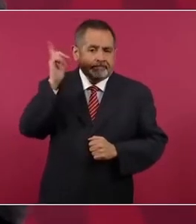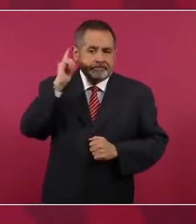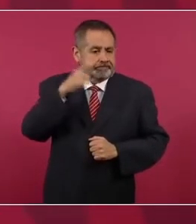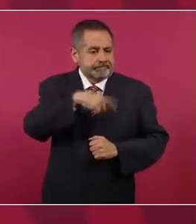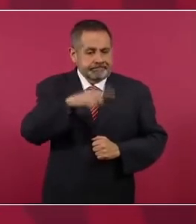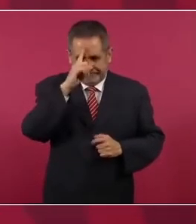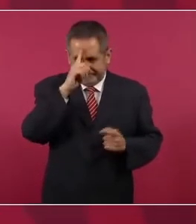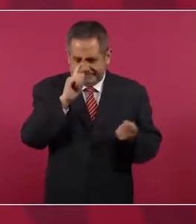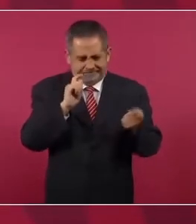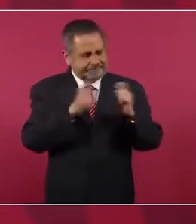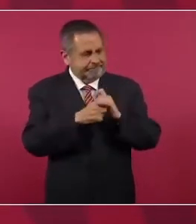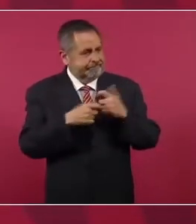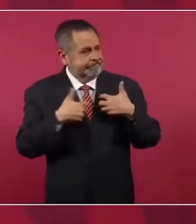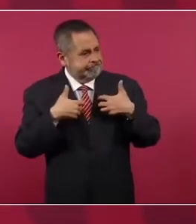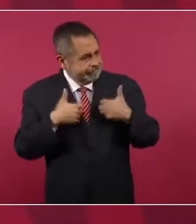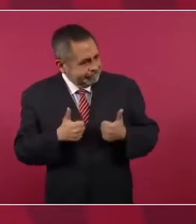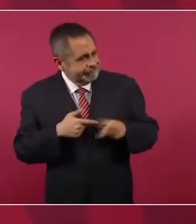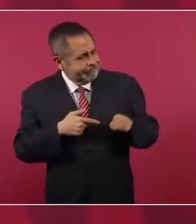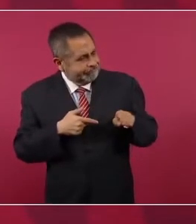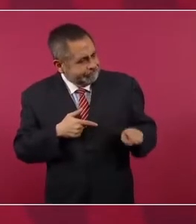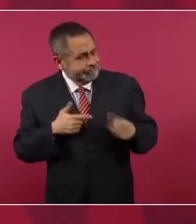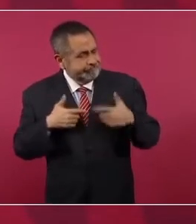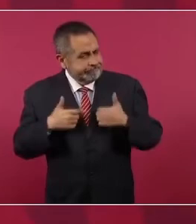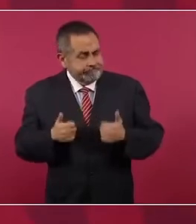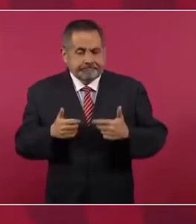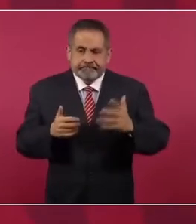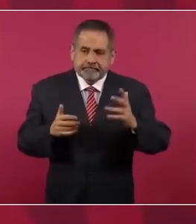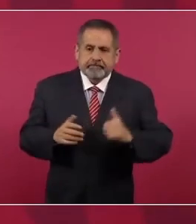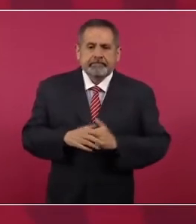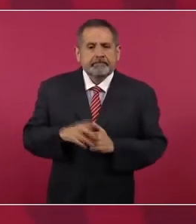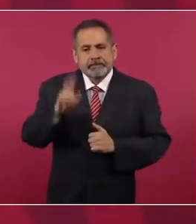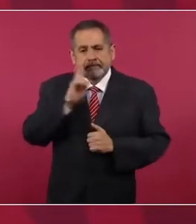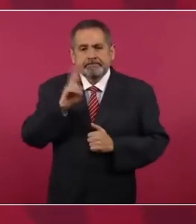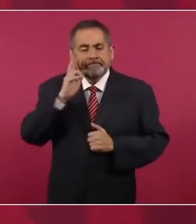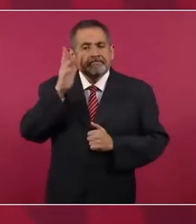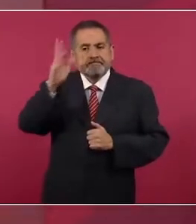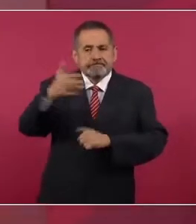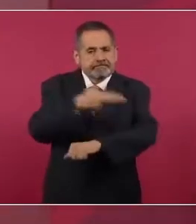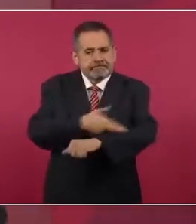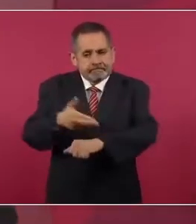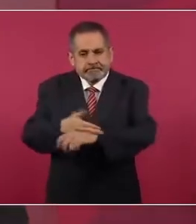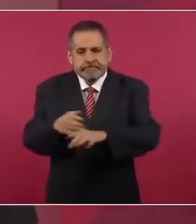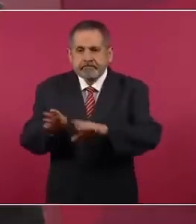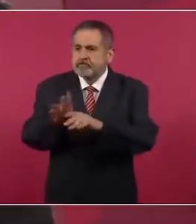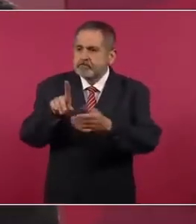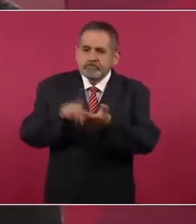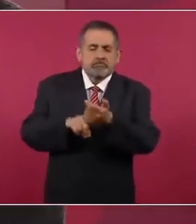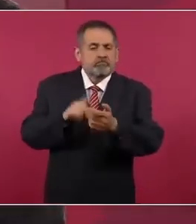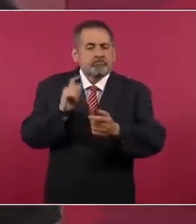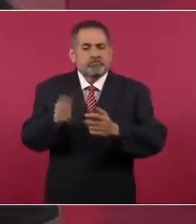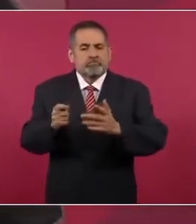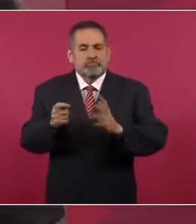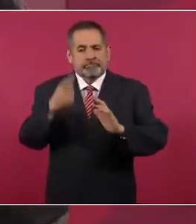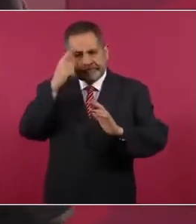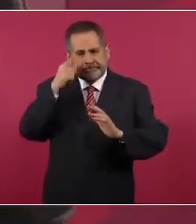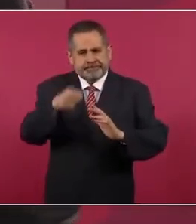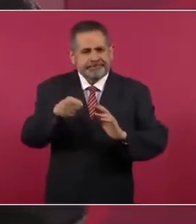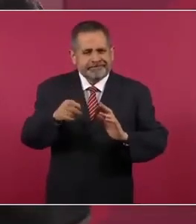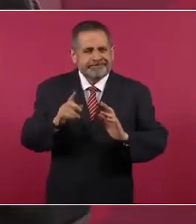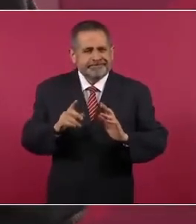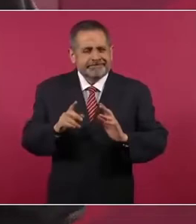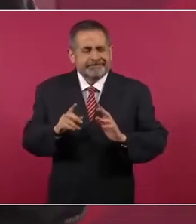y busquen una salida a esa